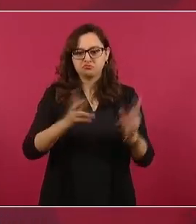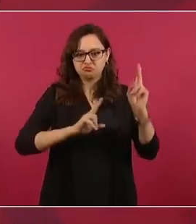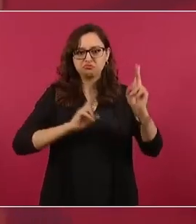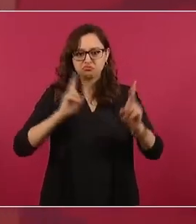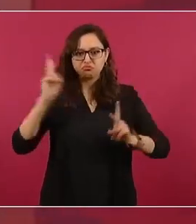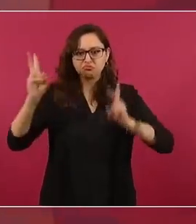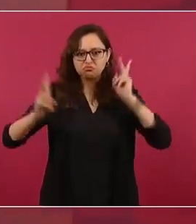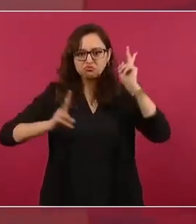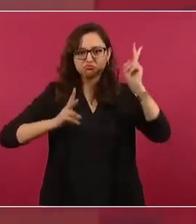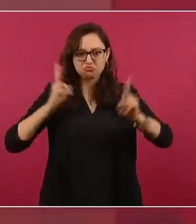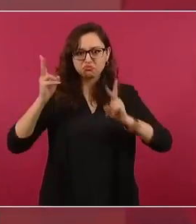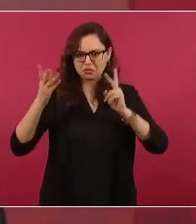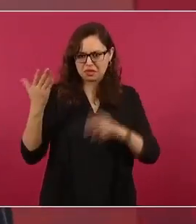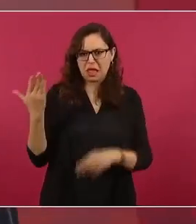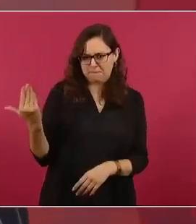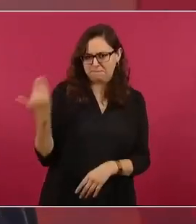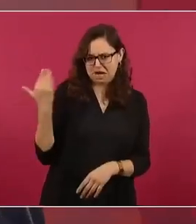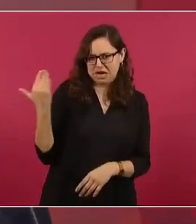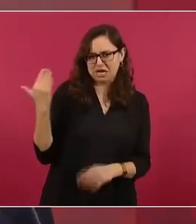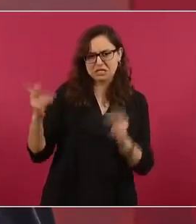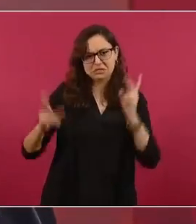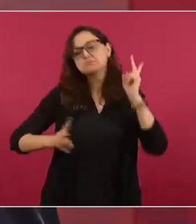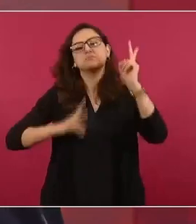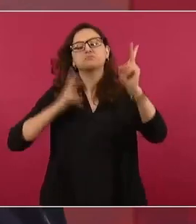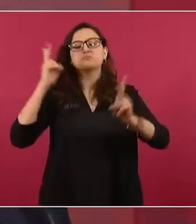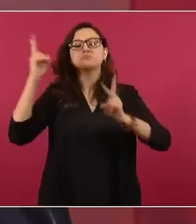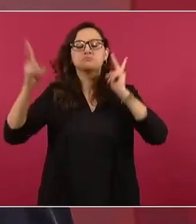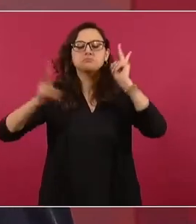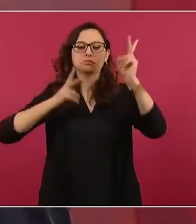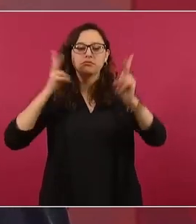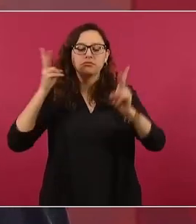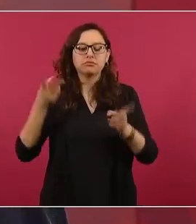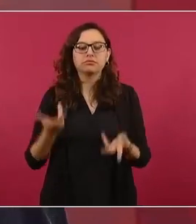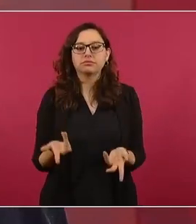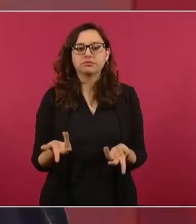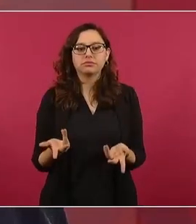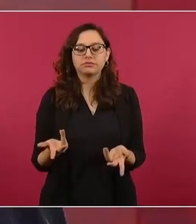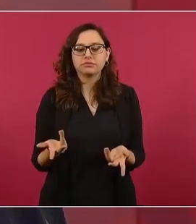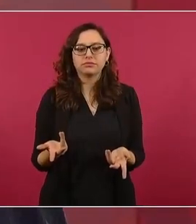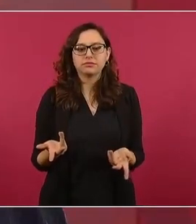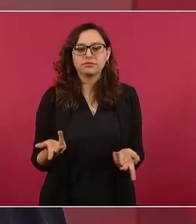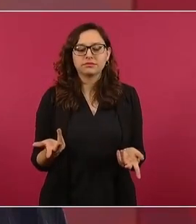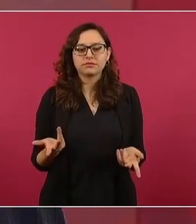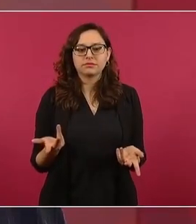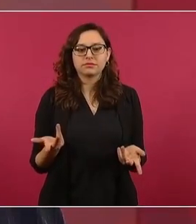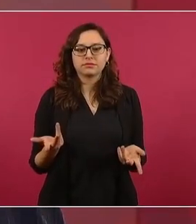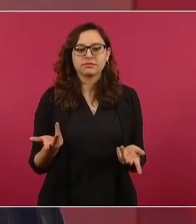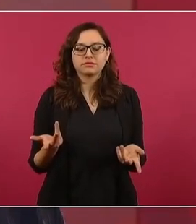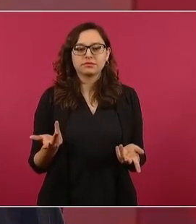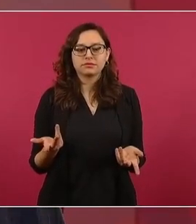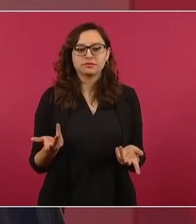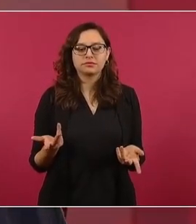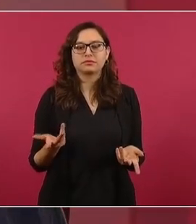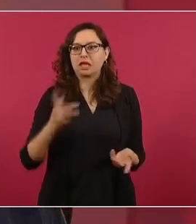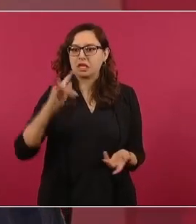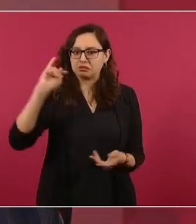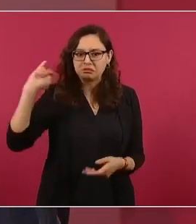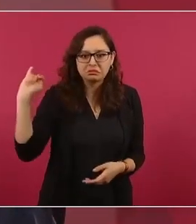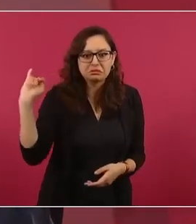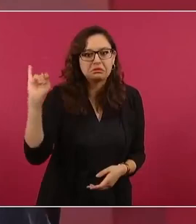en Tijuana,